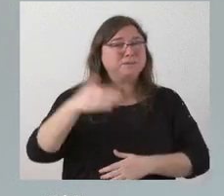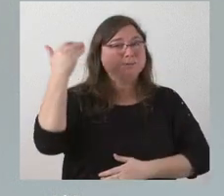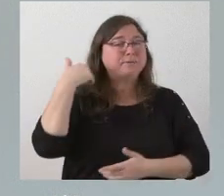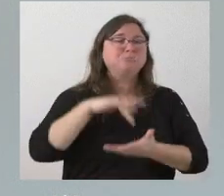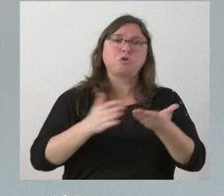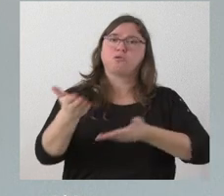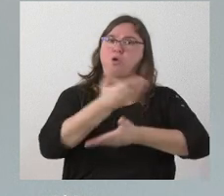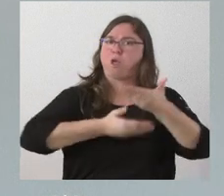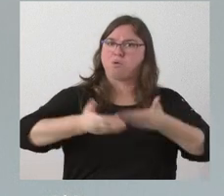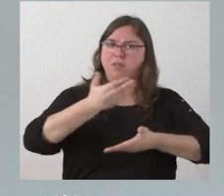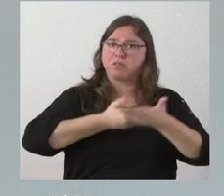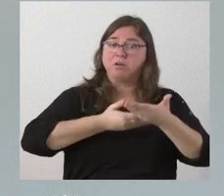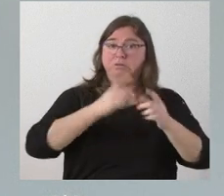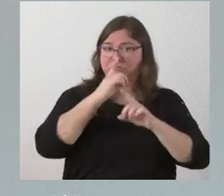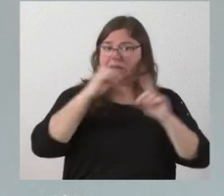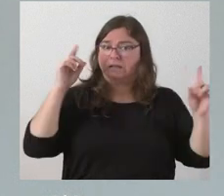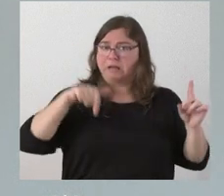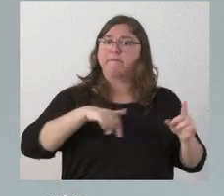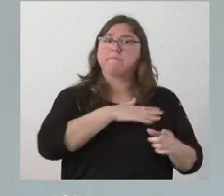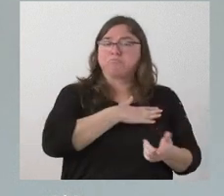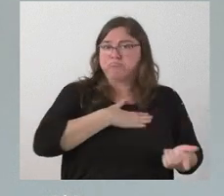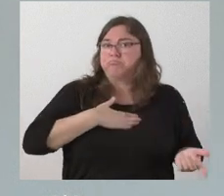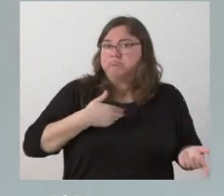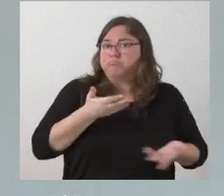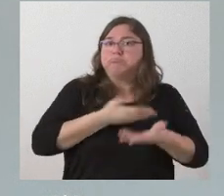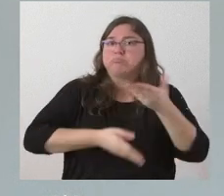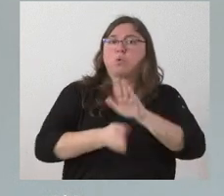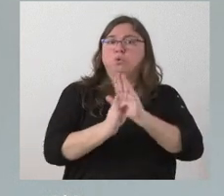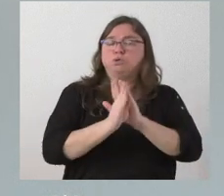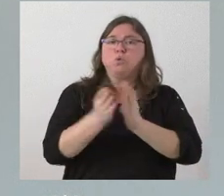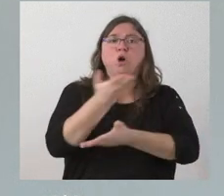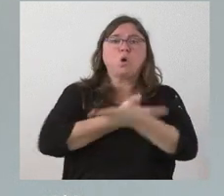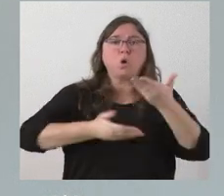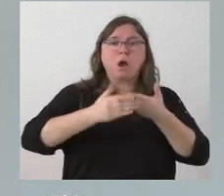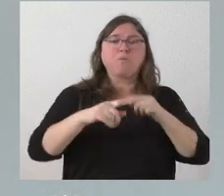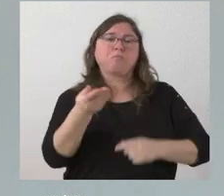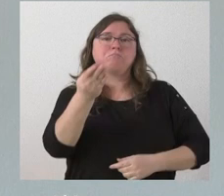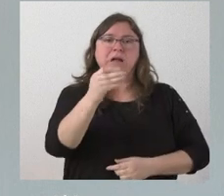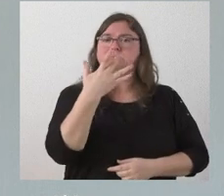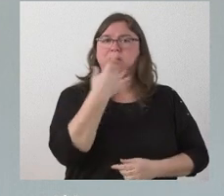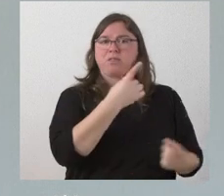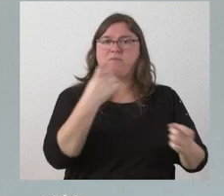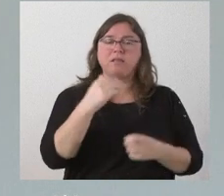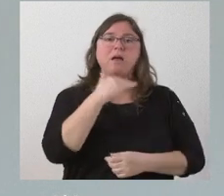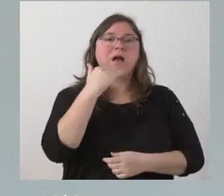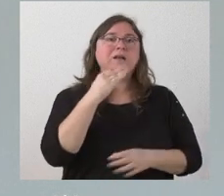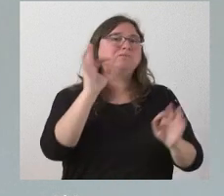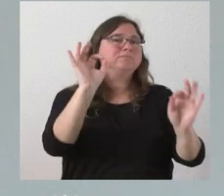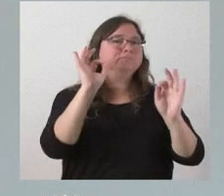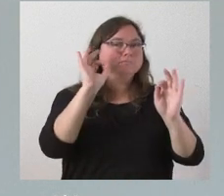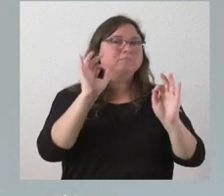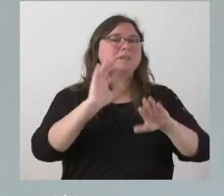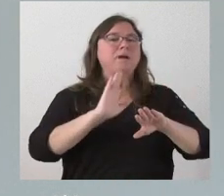colaboraciones este año estamos dispuestos no solamente a mantenerlas sino a reforzarlas si es preciso alguna concreta y